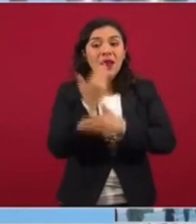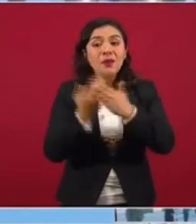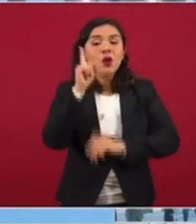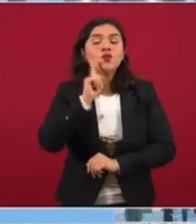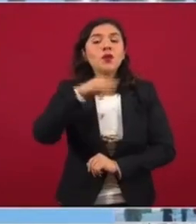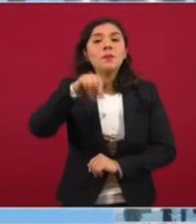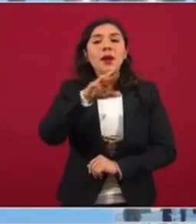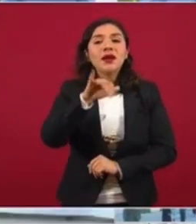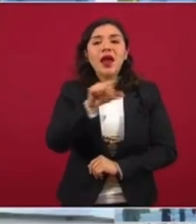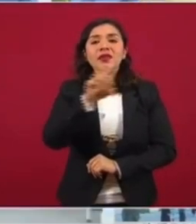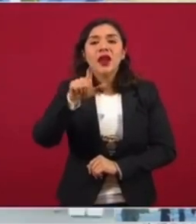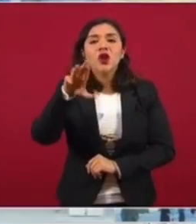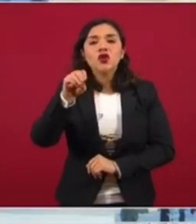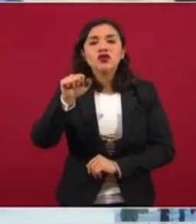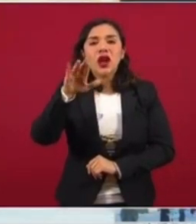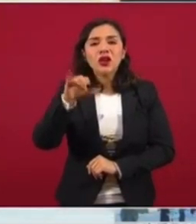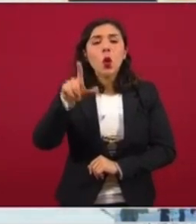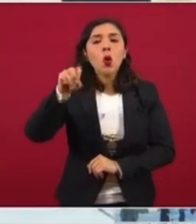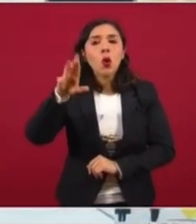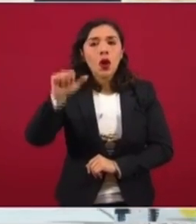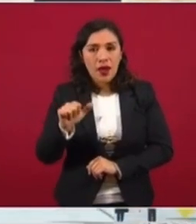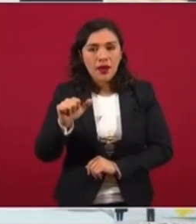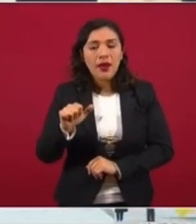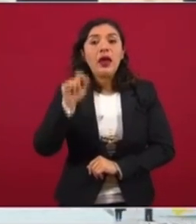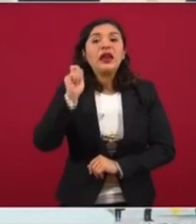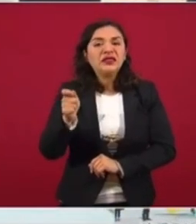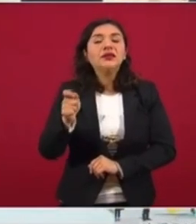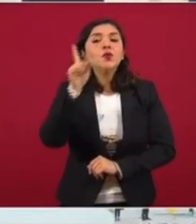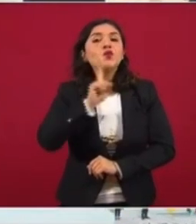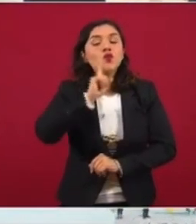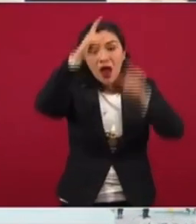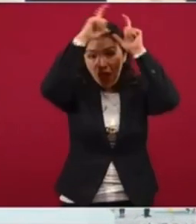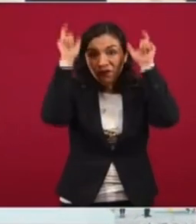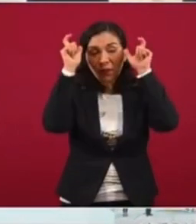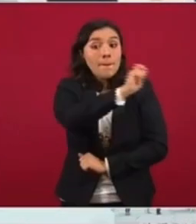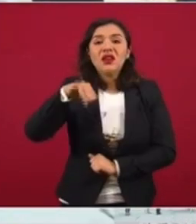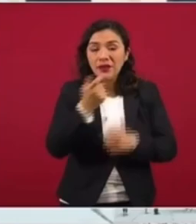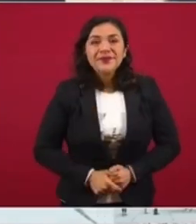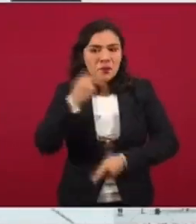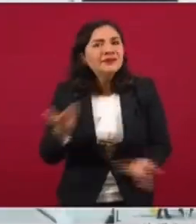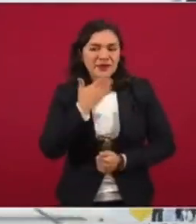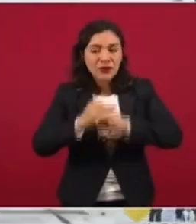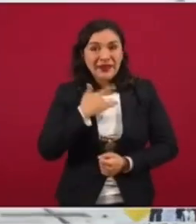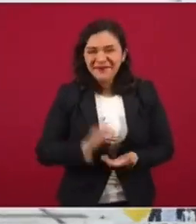del Rosario Lora López. Es una enfermera especialista.